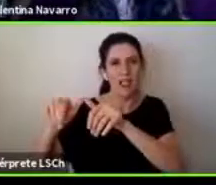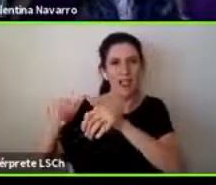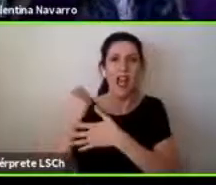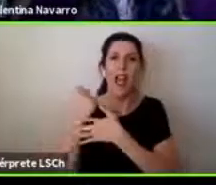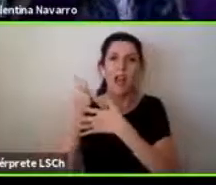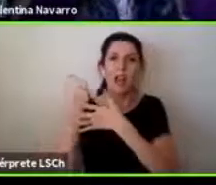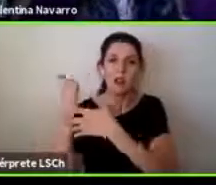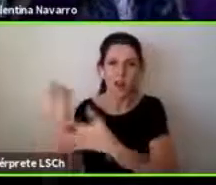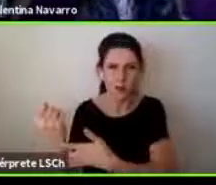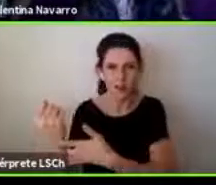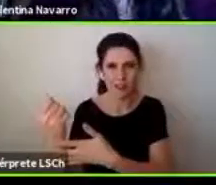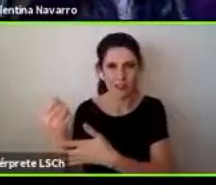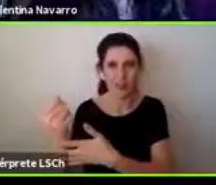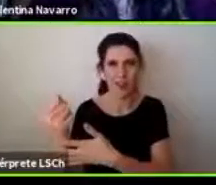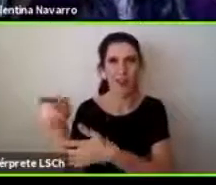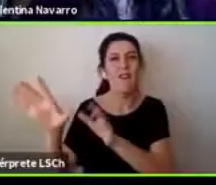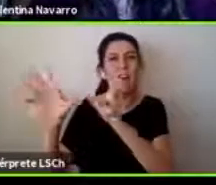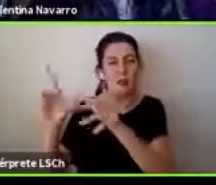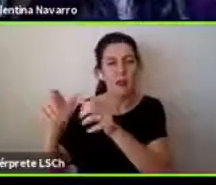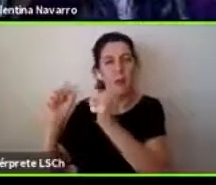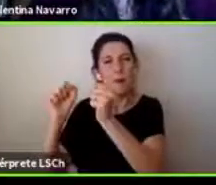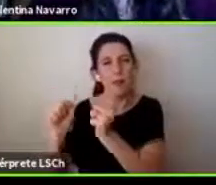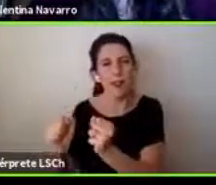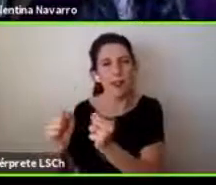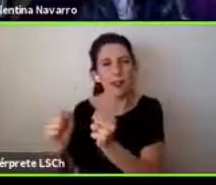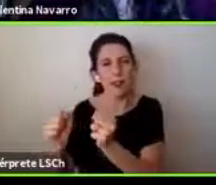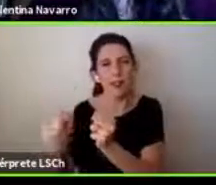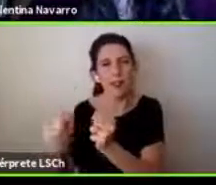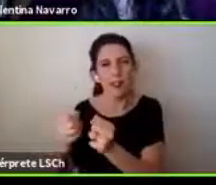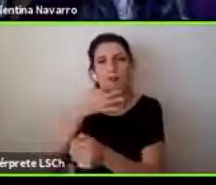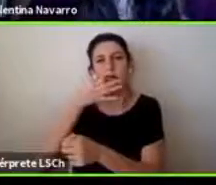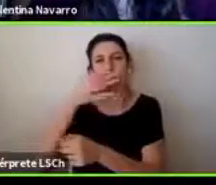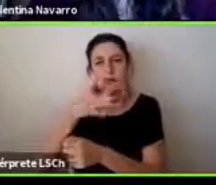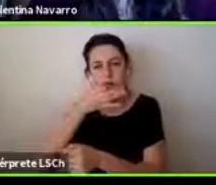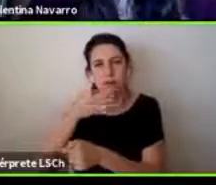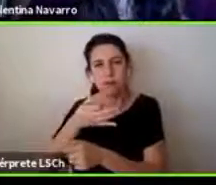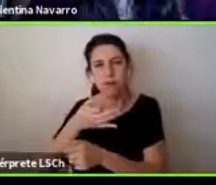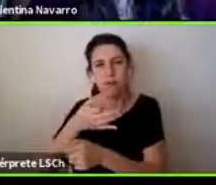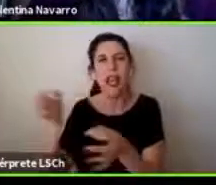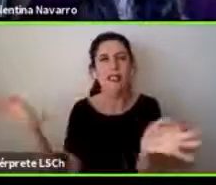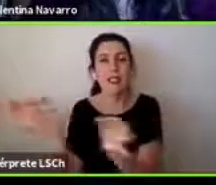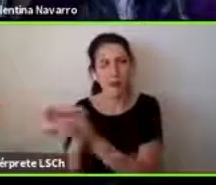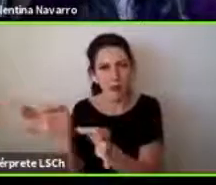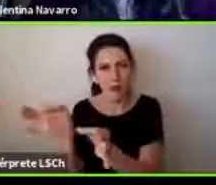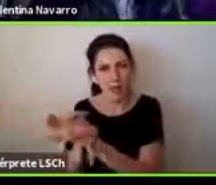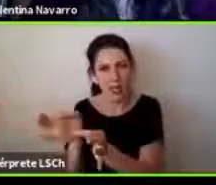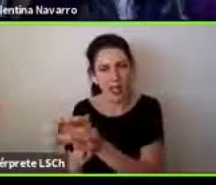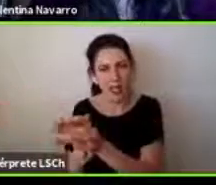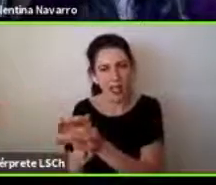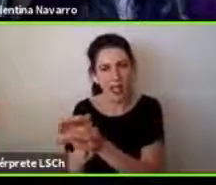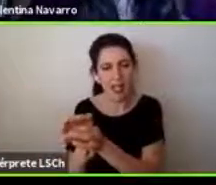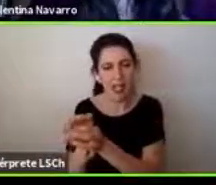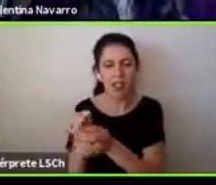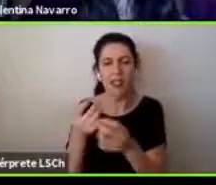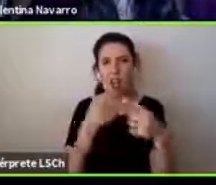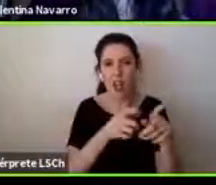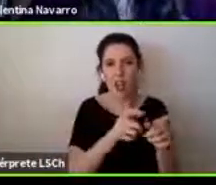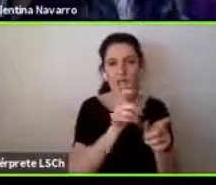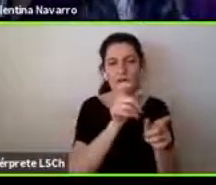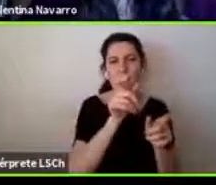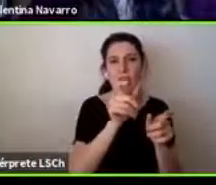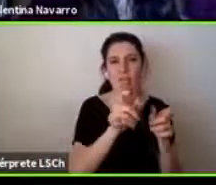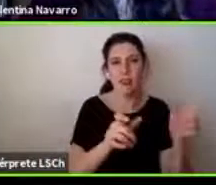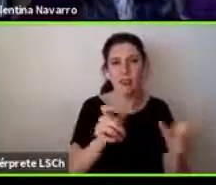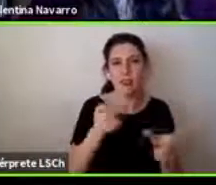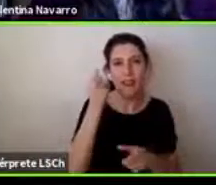explicar las situaciones que viven y que se pueda comprender mejor lo que están necesitando y cómo les